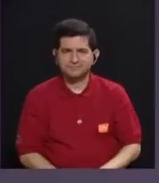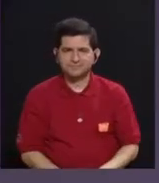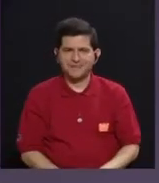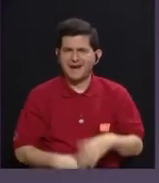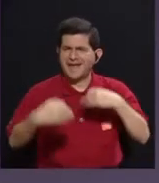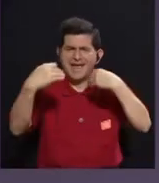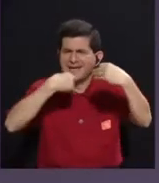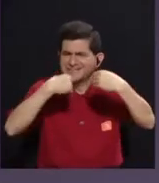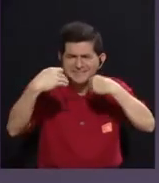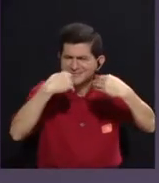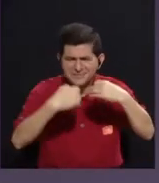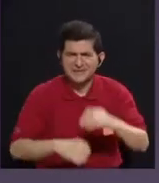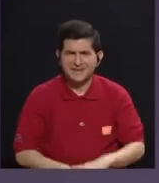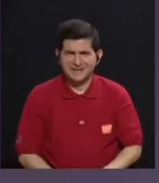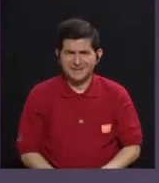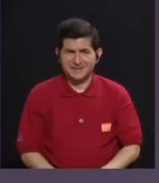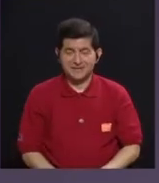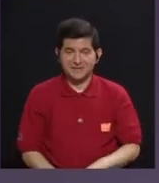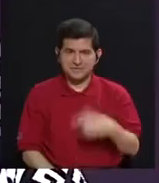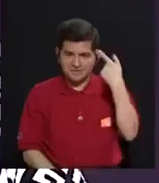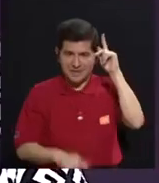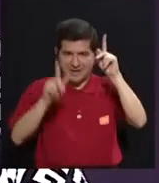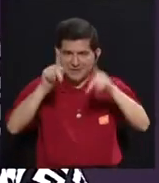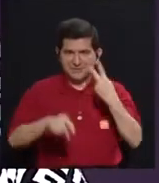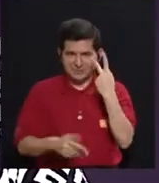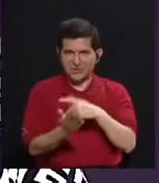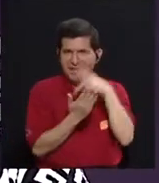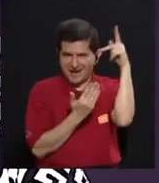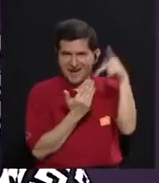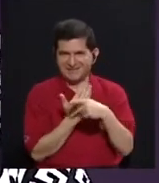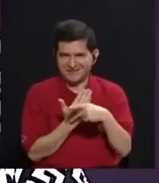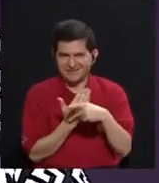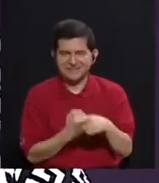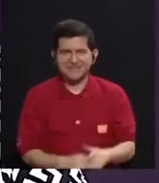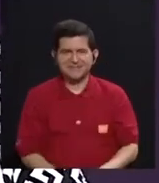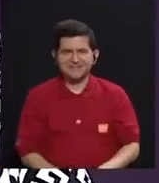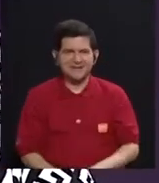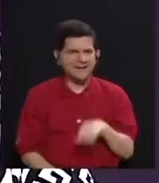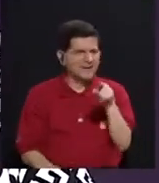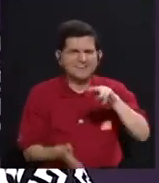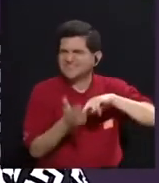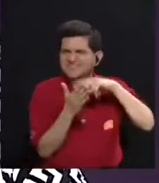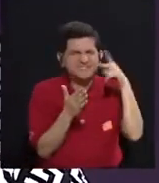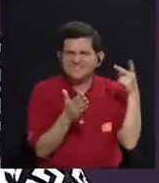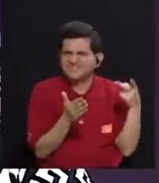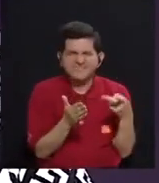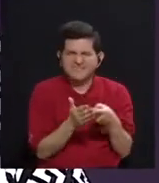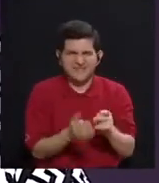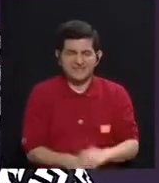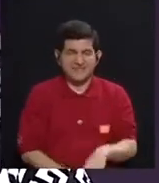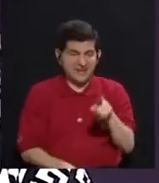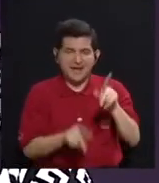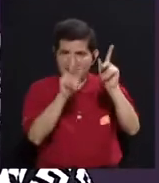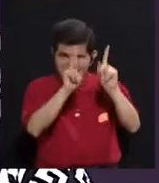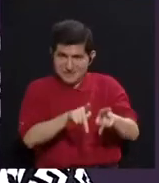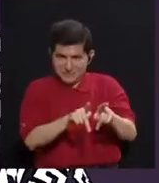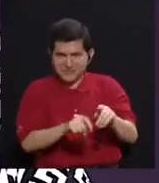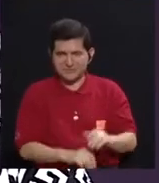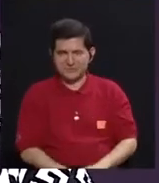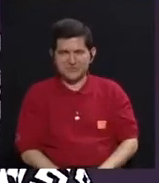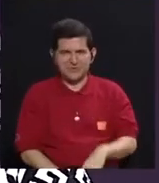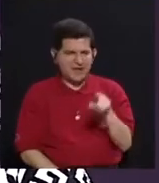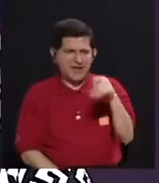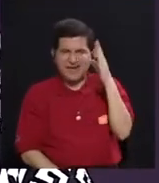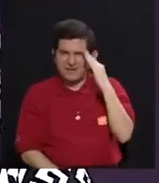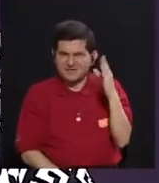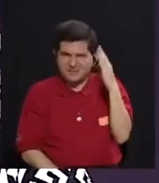Explícanos un poco, para nuestra audiencia también, qué significa este personaje, qué es lo